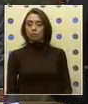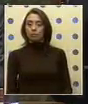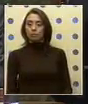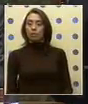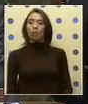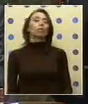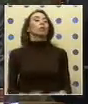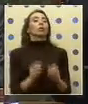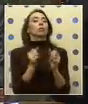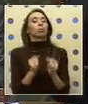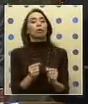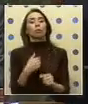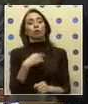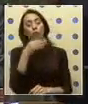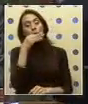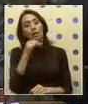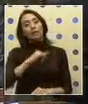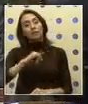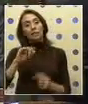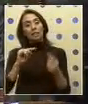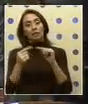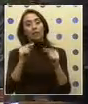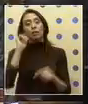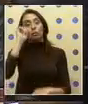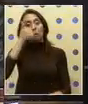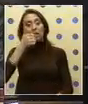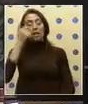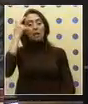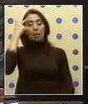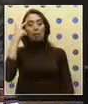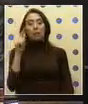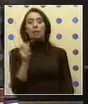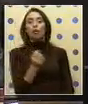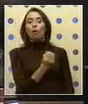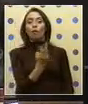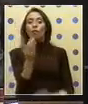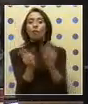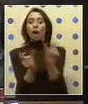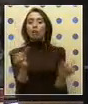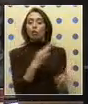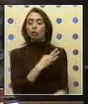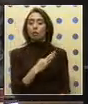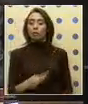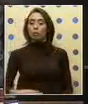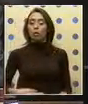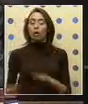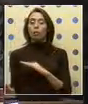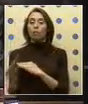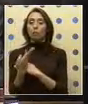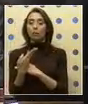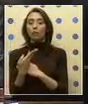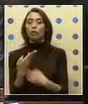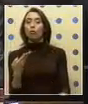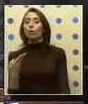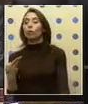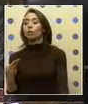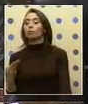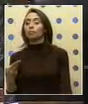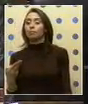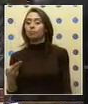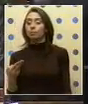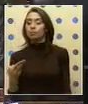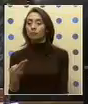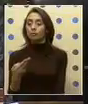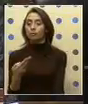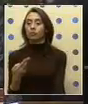Podríamos, como digo, continuar el debate mañana. Sin embargo, varios diputados me han solicitado que